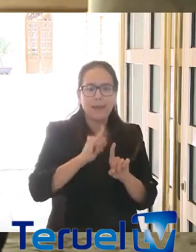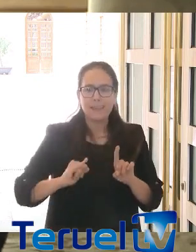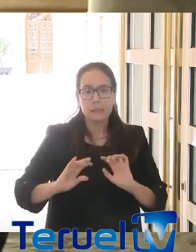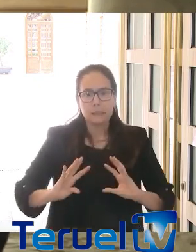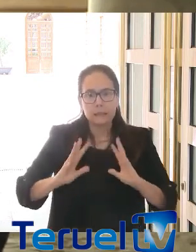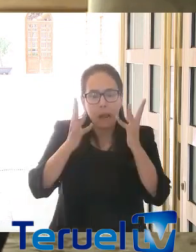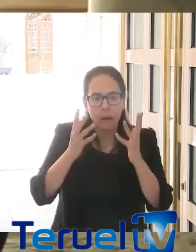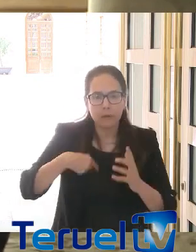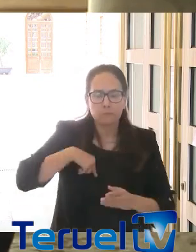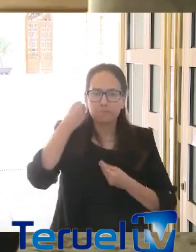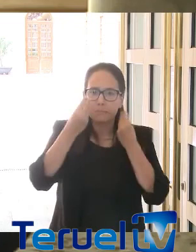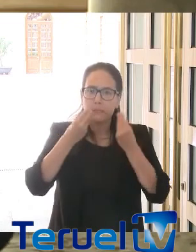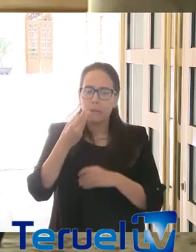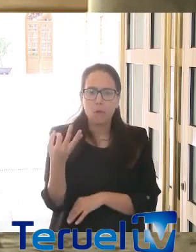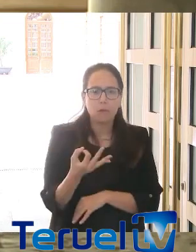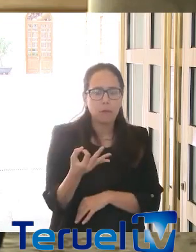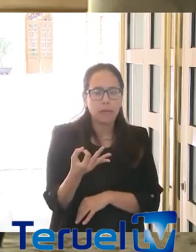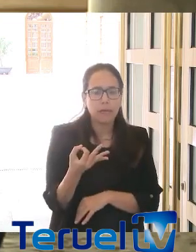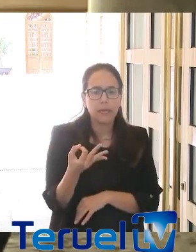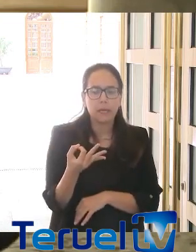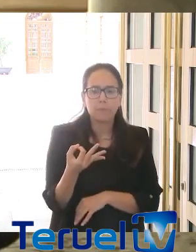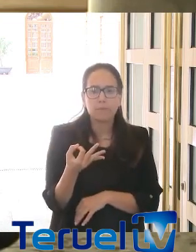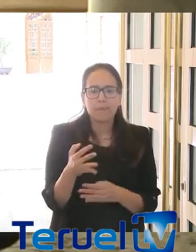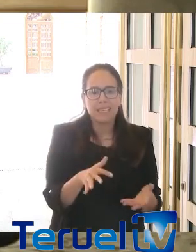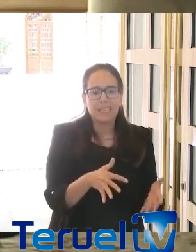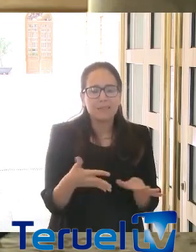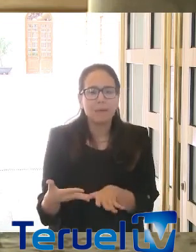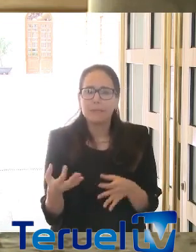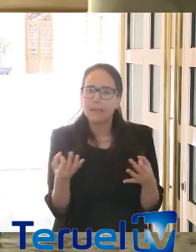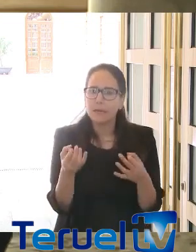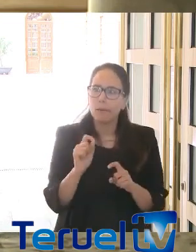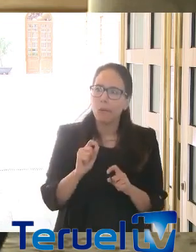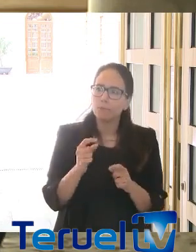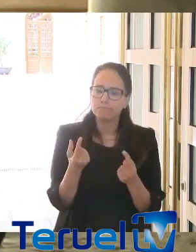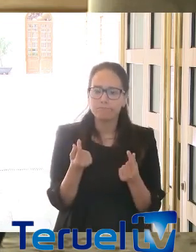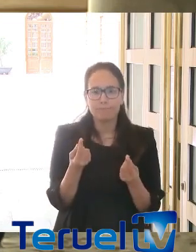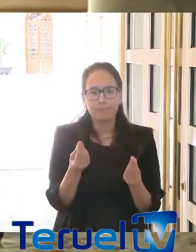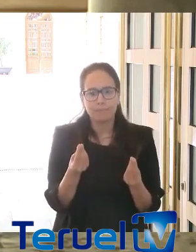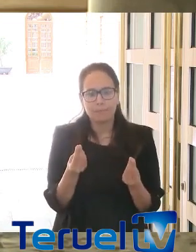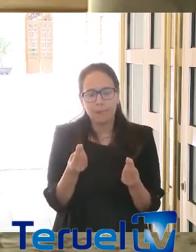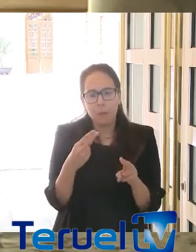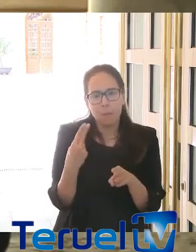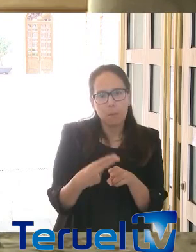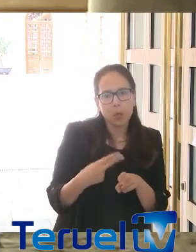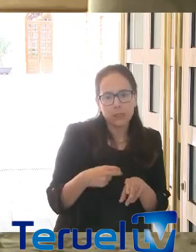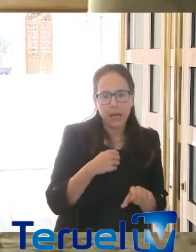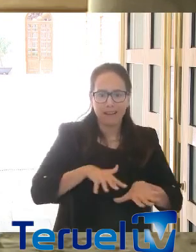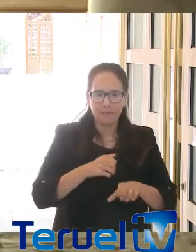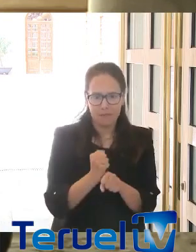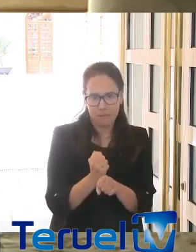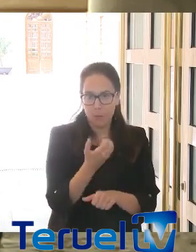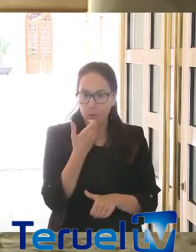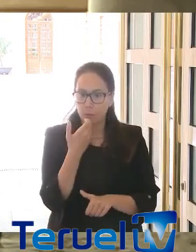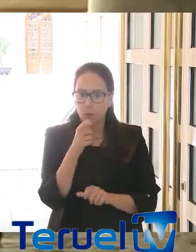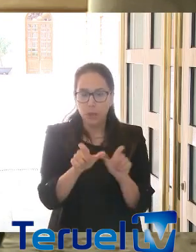nosotros entendemos que tiene que implementarse e incentivarse las políticas activas de empleo, porque vamos a tener a muchas